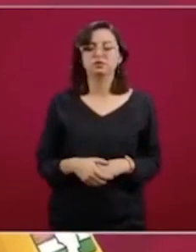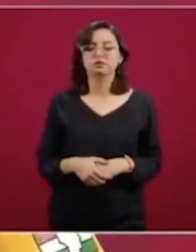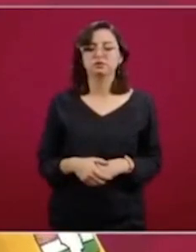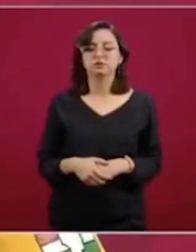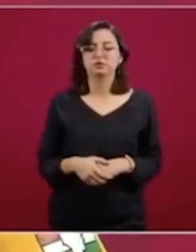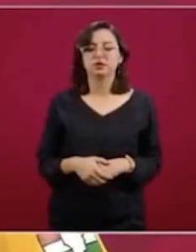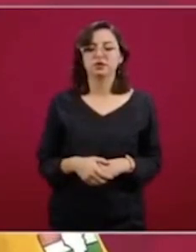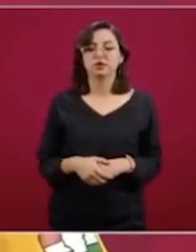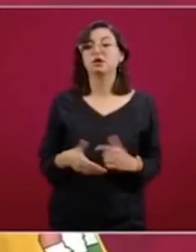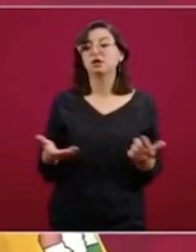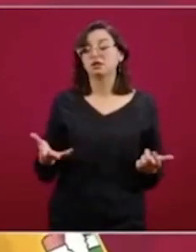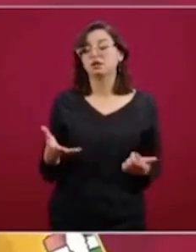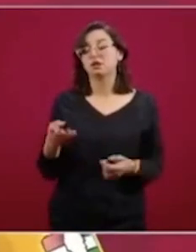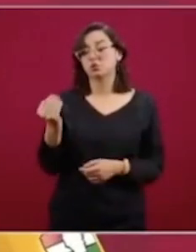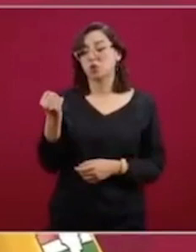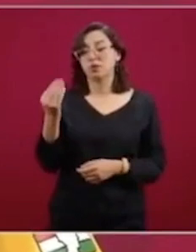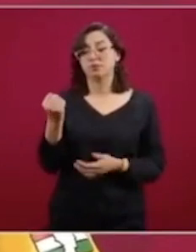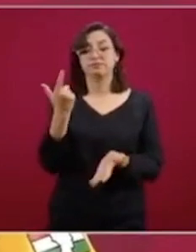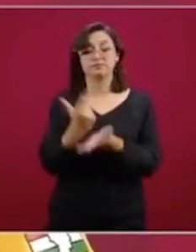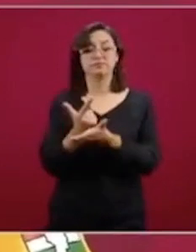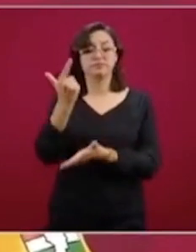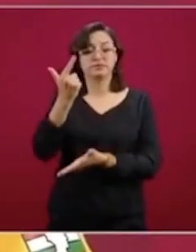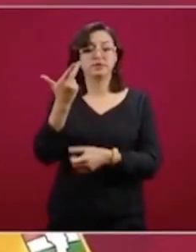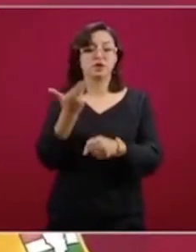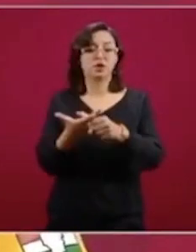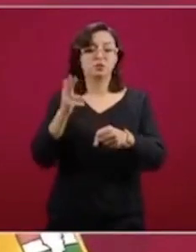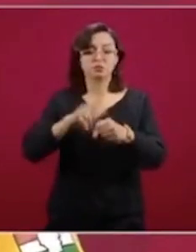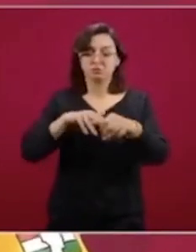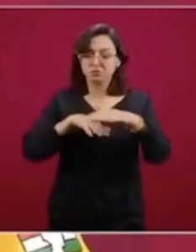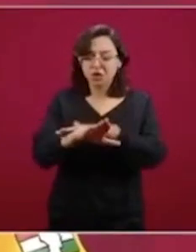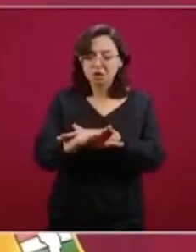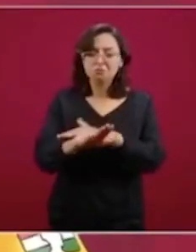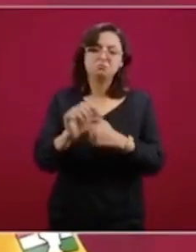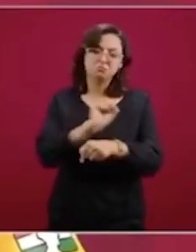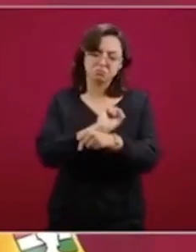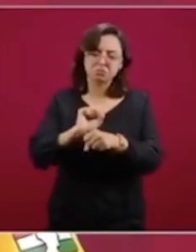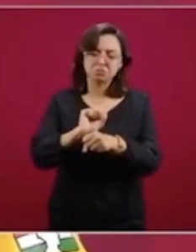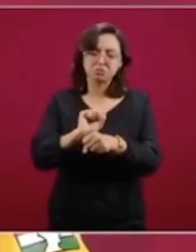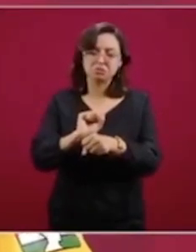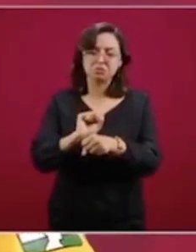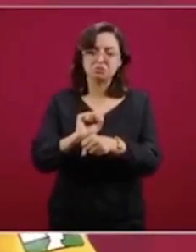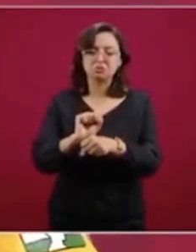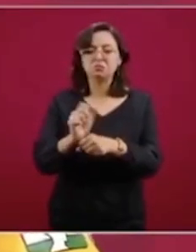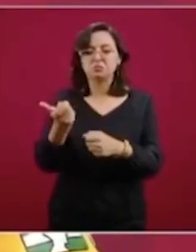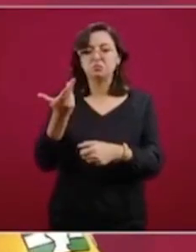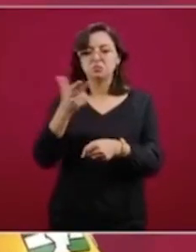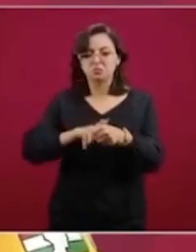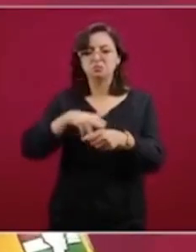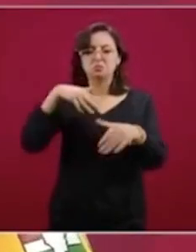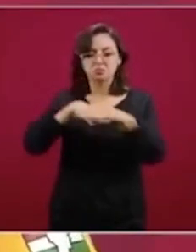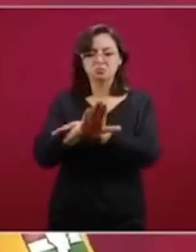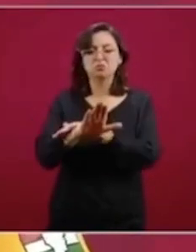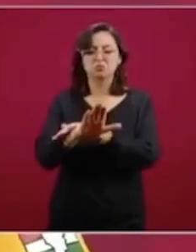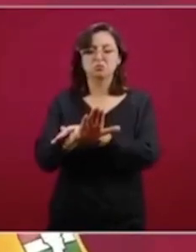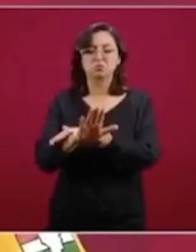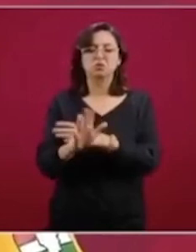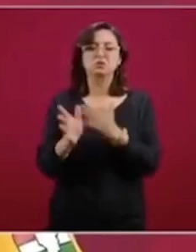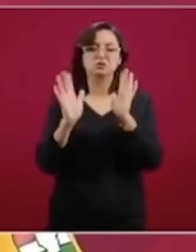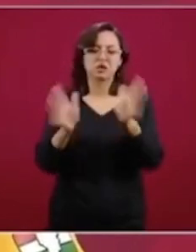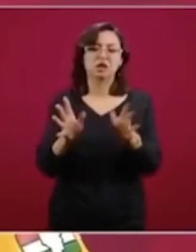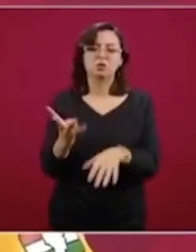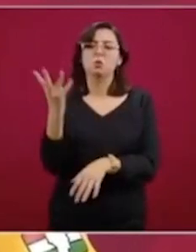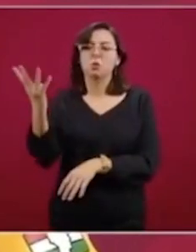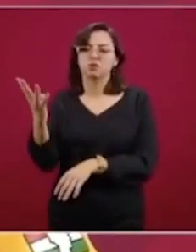nueve hospitalizados, ninguno de gravedad, todos están siendo atendidos, pero sí ya tuvimos el